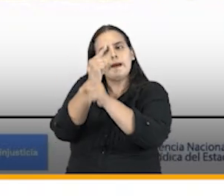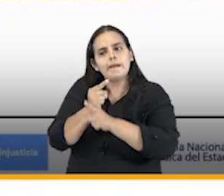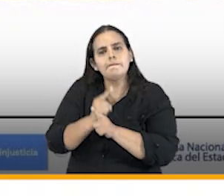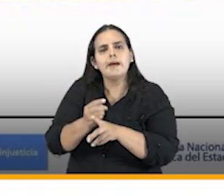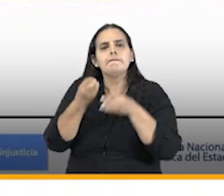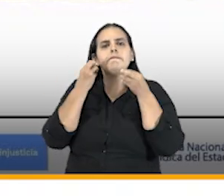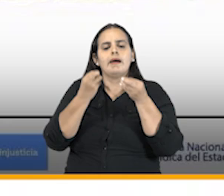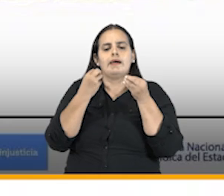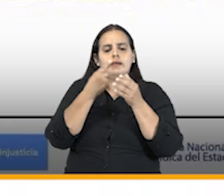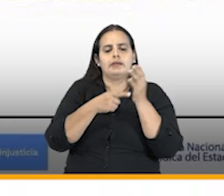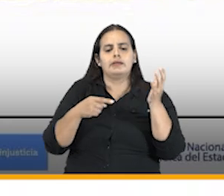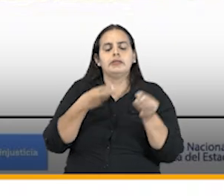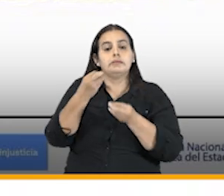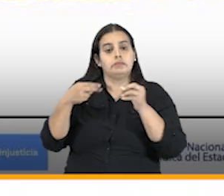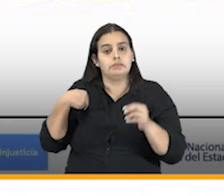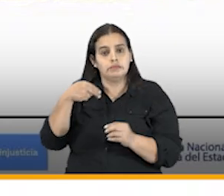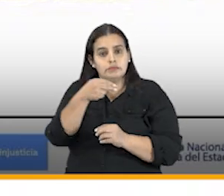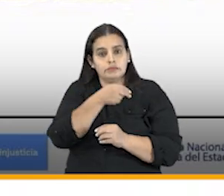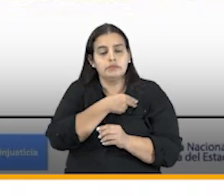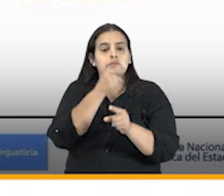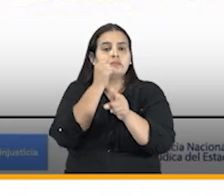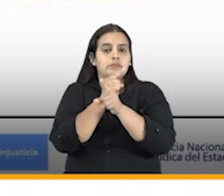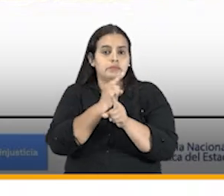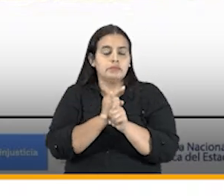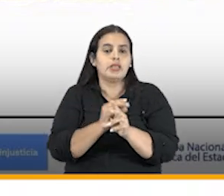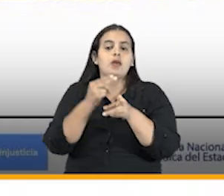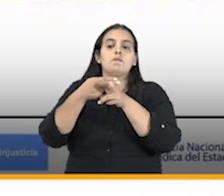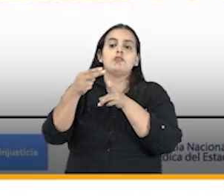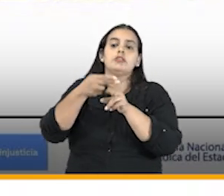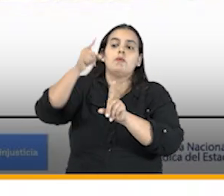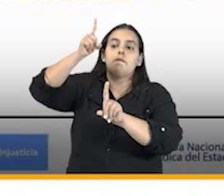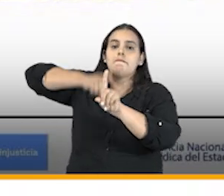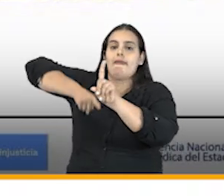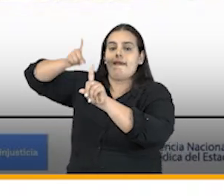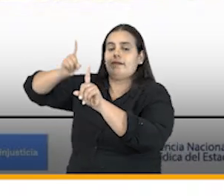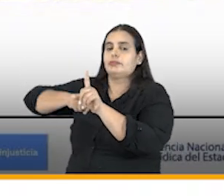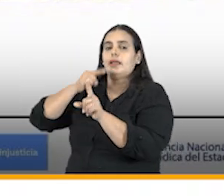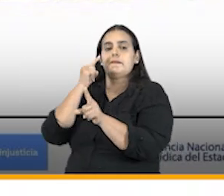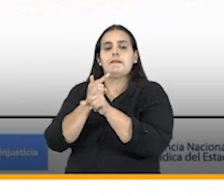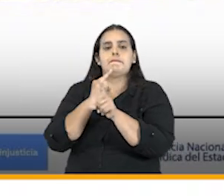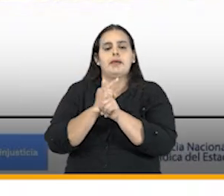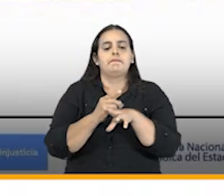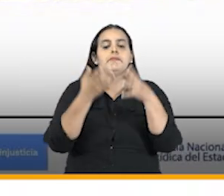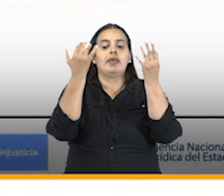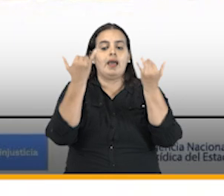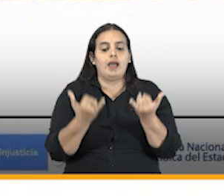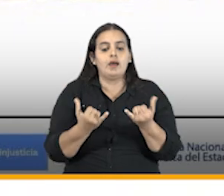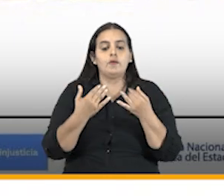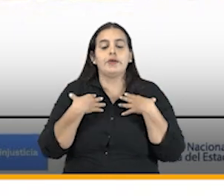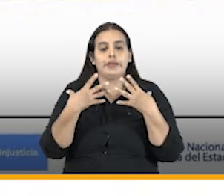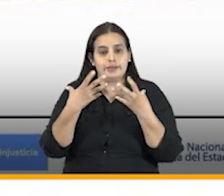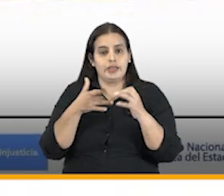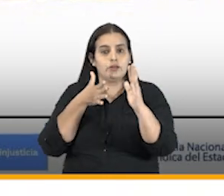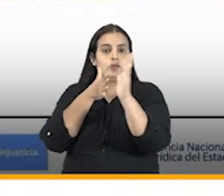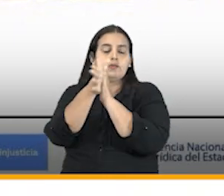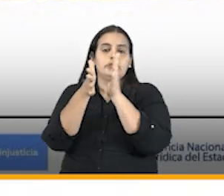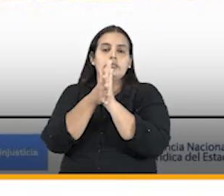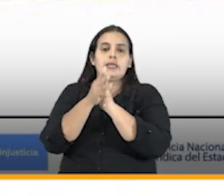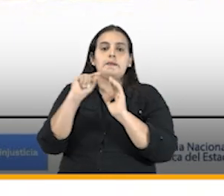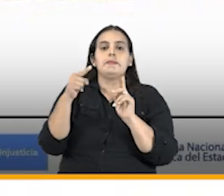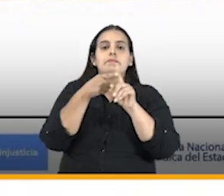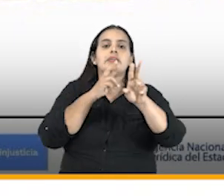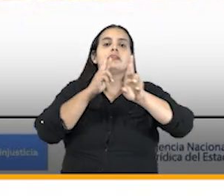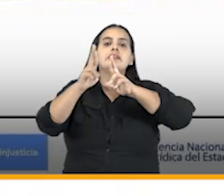esperamos digamos se irá basando en los próximos meses en esto ahora sí quiero contar los